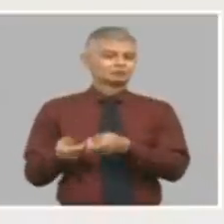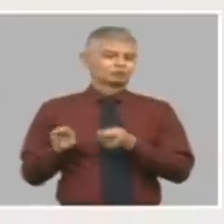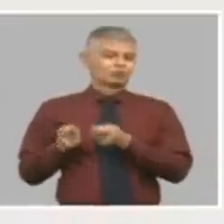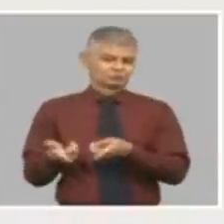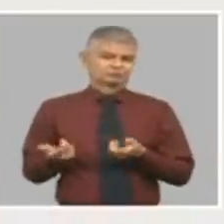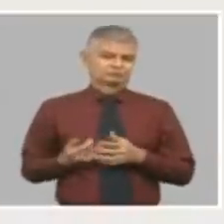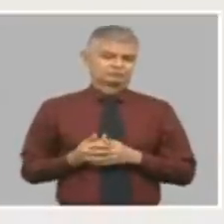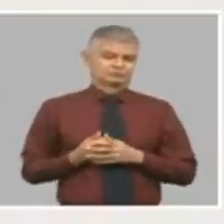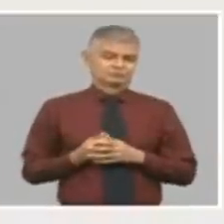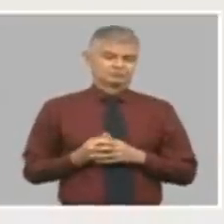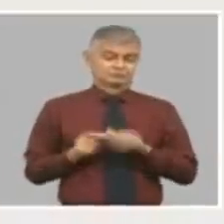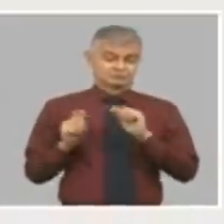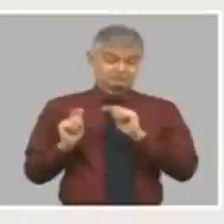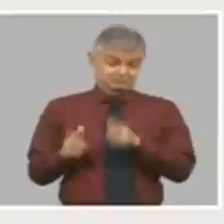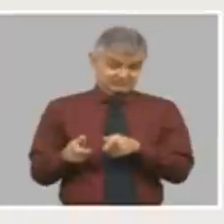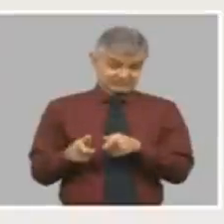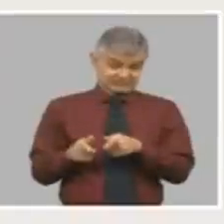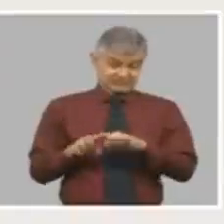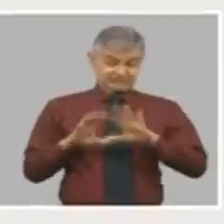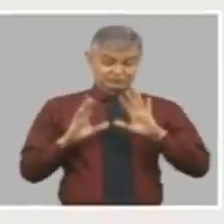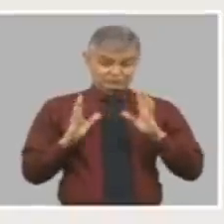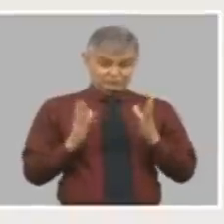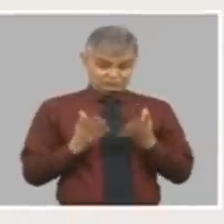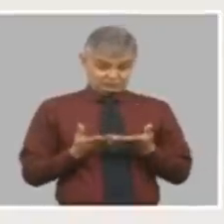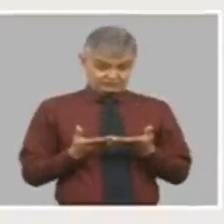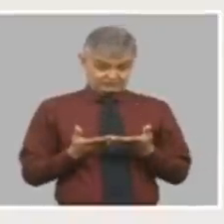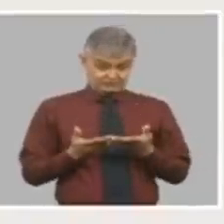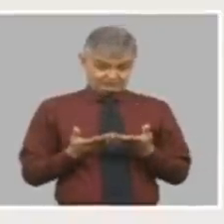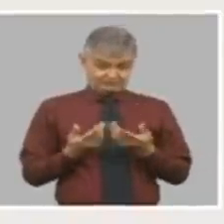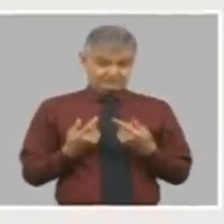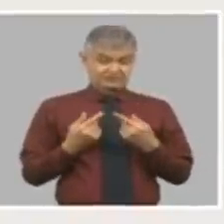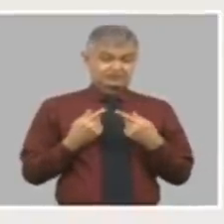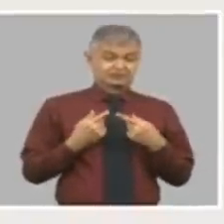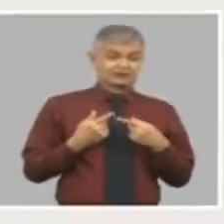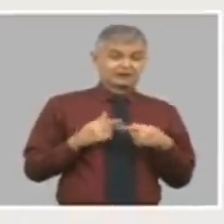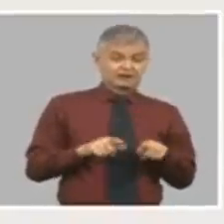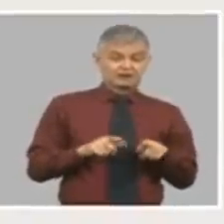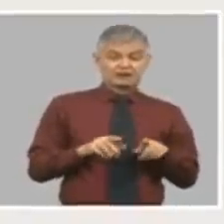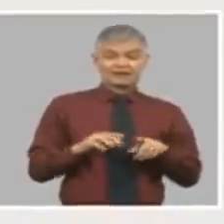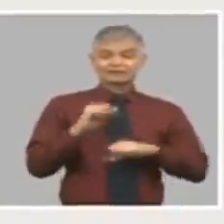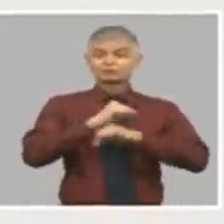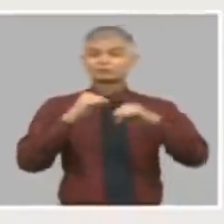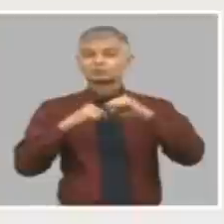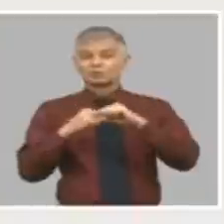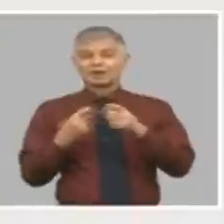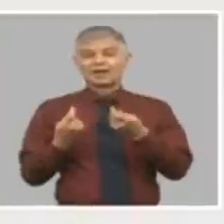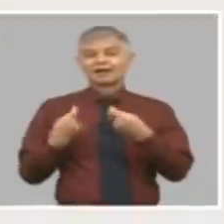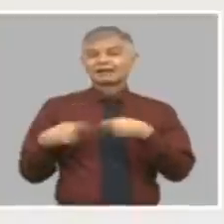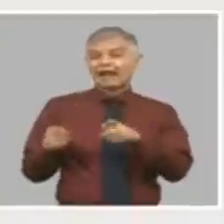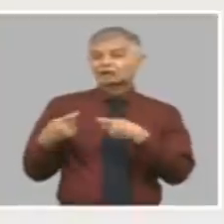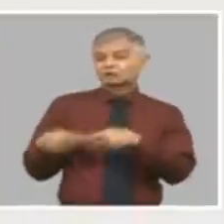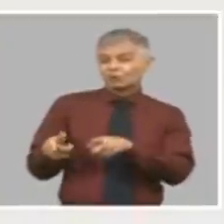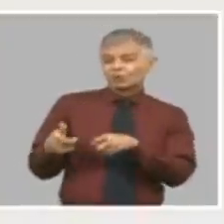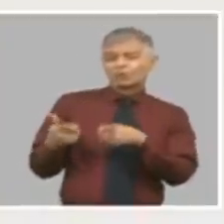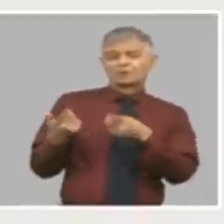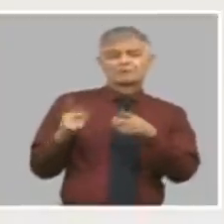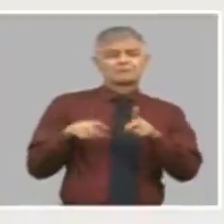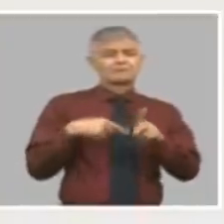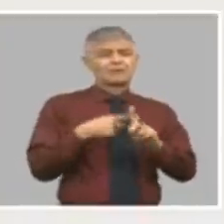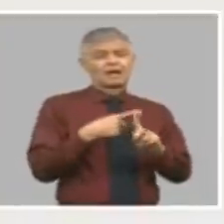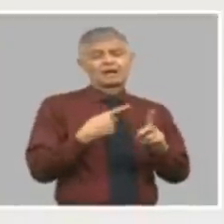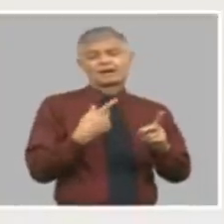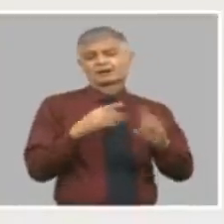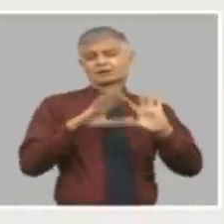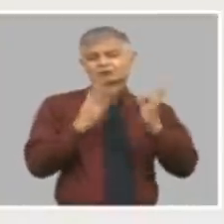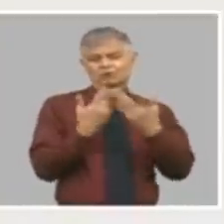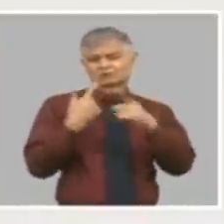gastos de todas las empresas que hay en Cuba sacadas de los estados financieros estructura de gastos por elementos se llama esto entonces